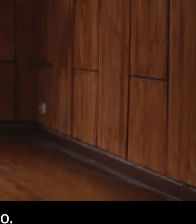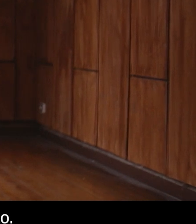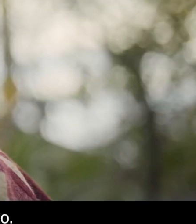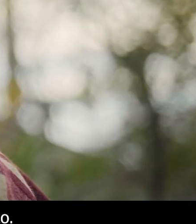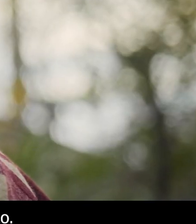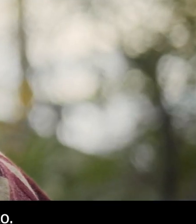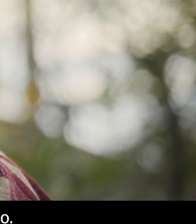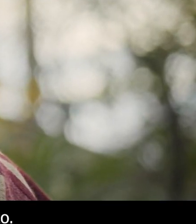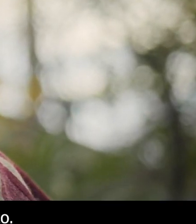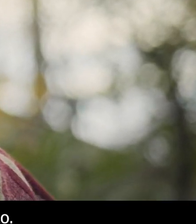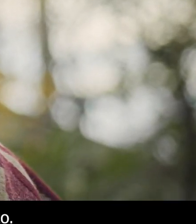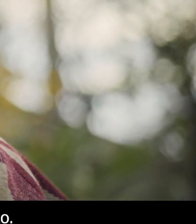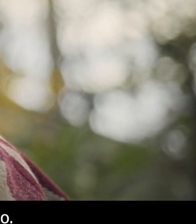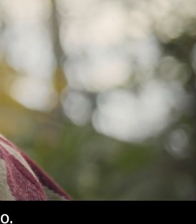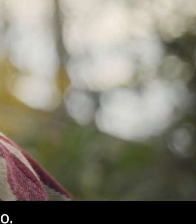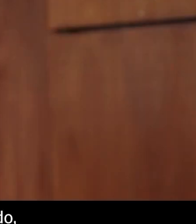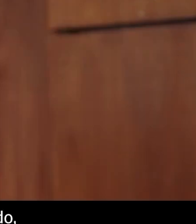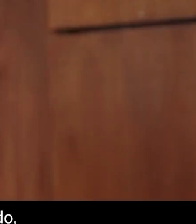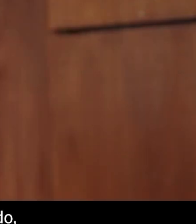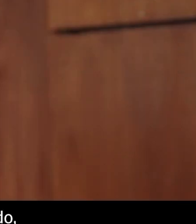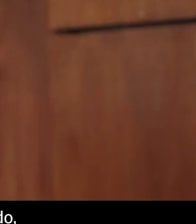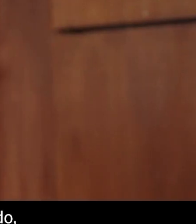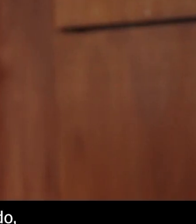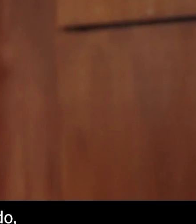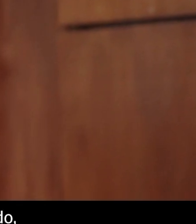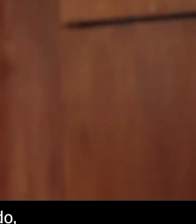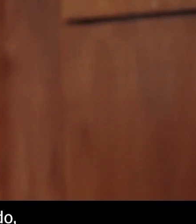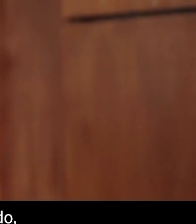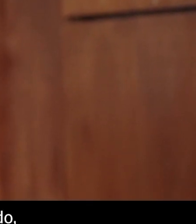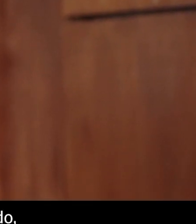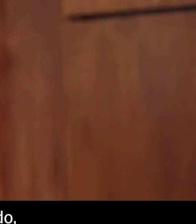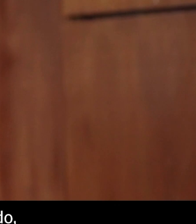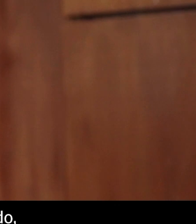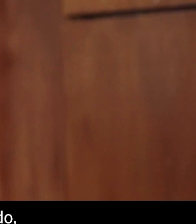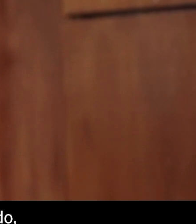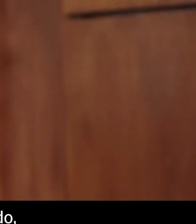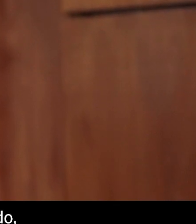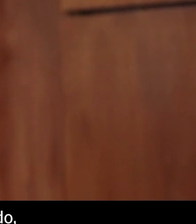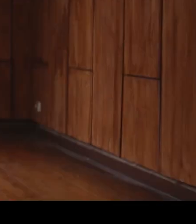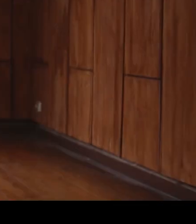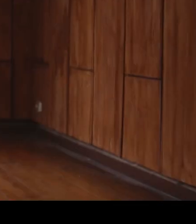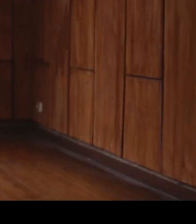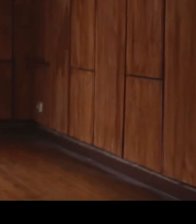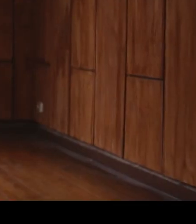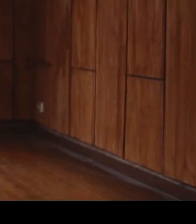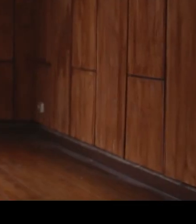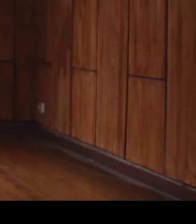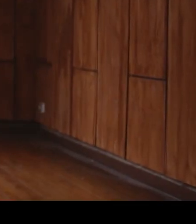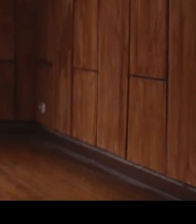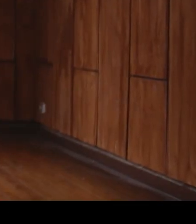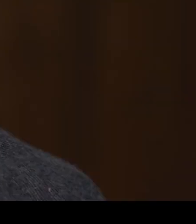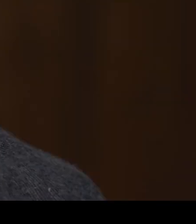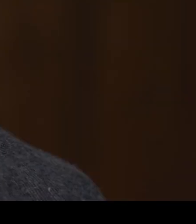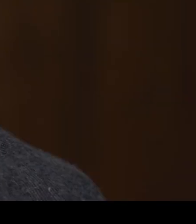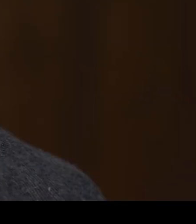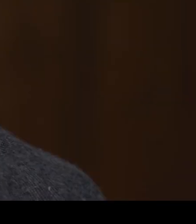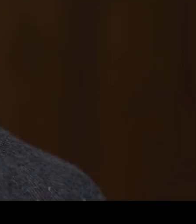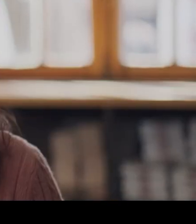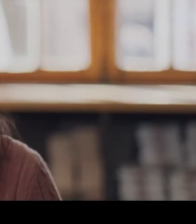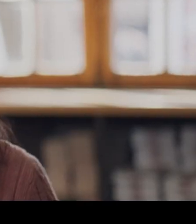en la cual le invitemos a conversar sobre esto, en la cual nos demos cuenta que uno puede seguir viviendo, que puede tener un proyecto de vida.